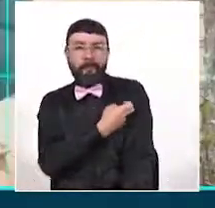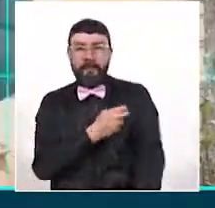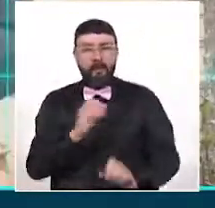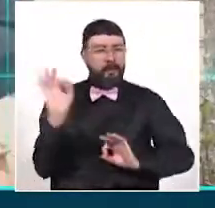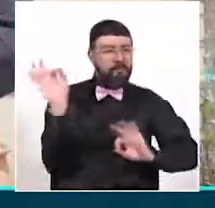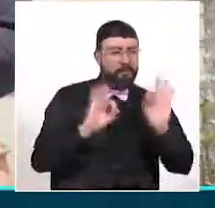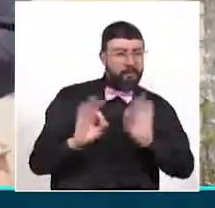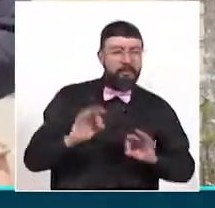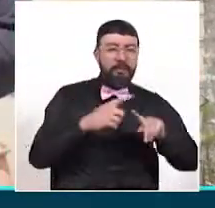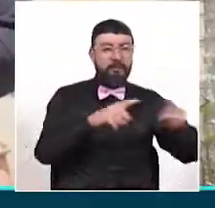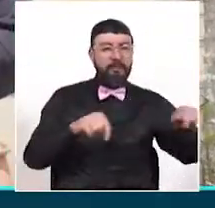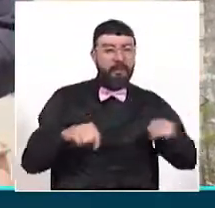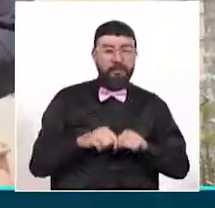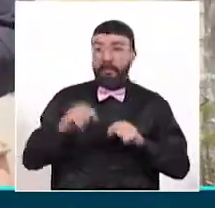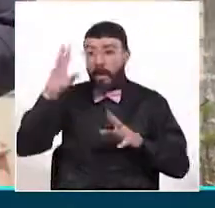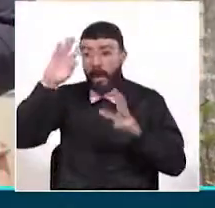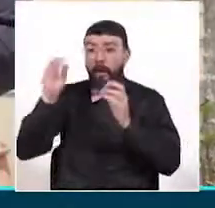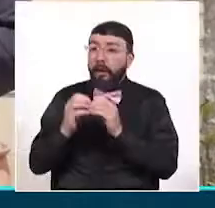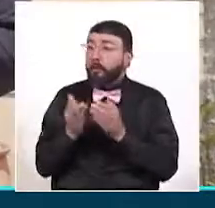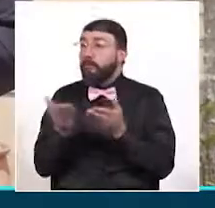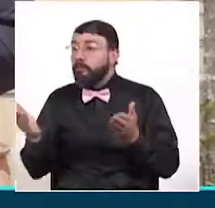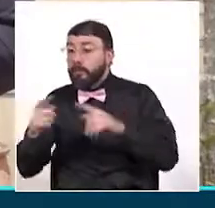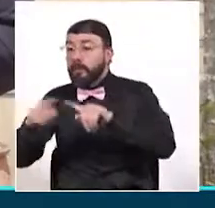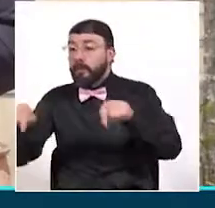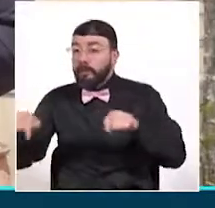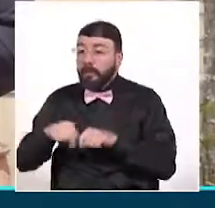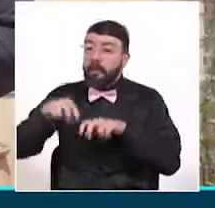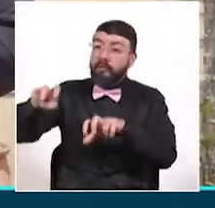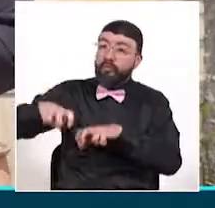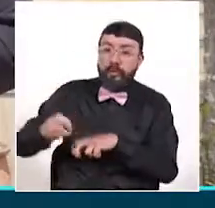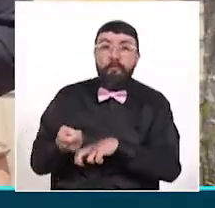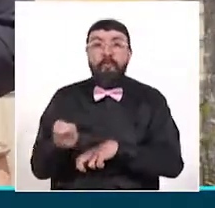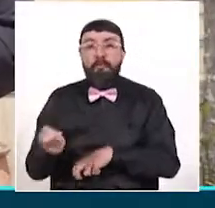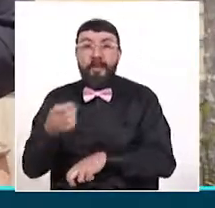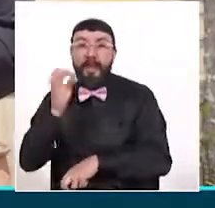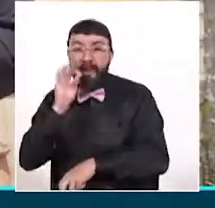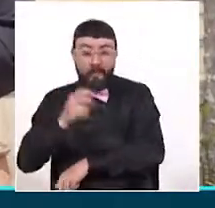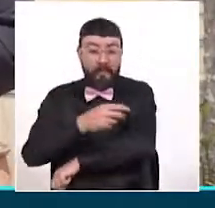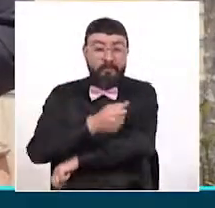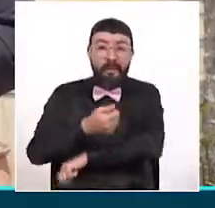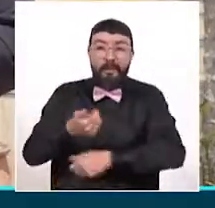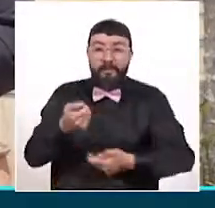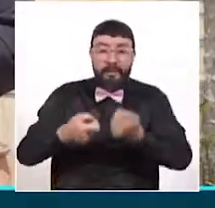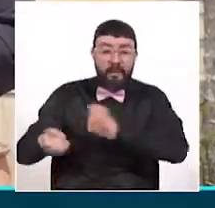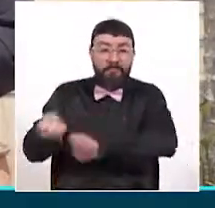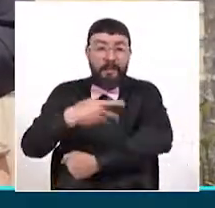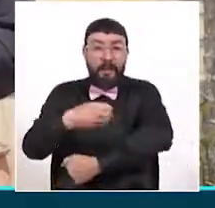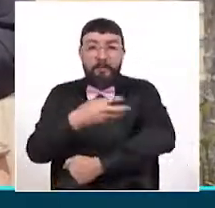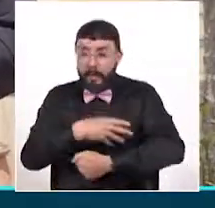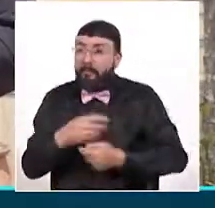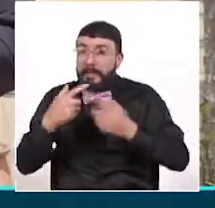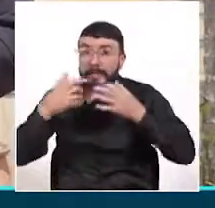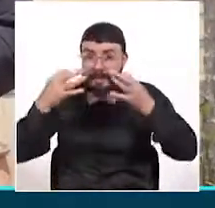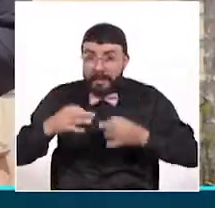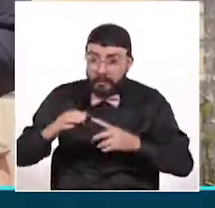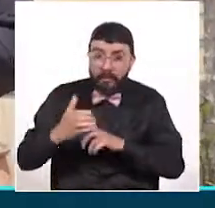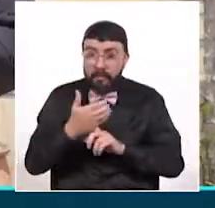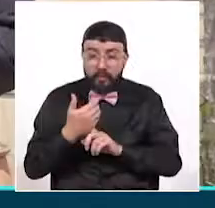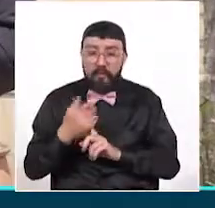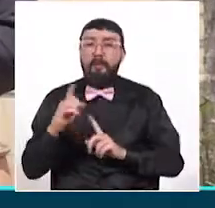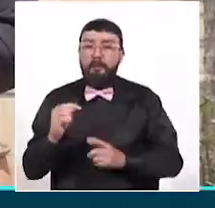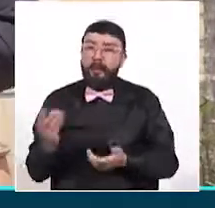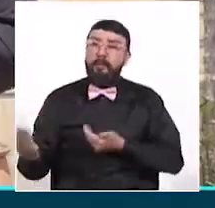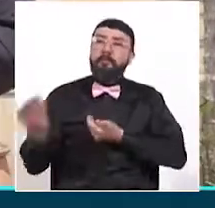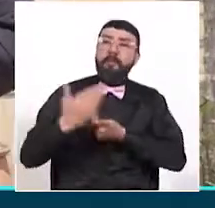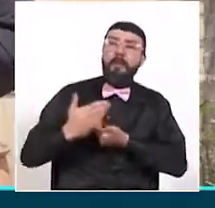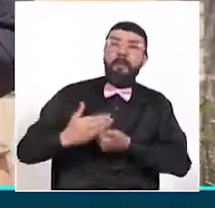ultimando detalles con el gremio de los caficultores de cara a la cosecha cafetera para mantener la bioseguridad y para aplicar la vacuna. Detalles en minutos con